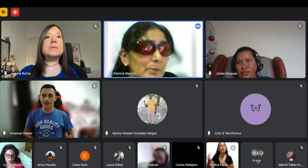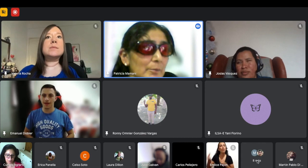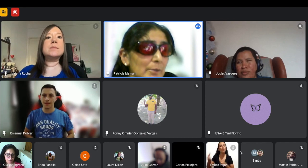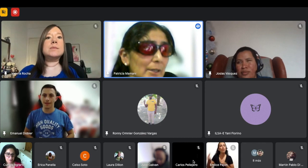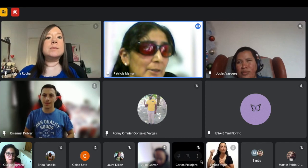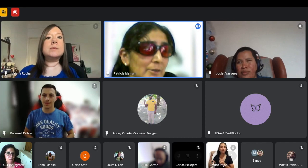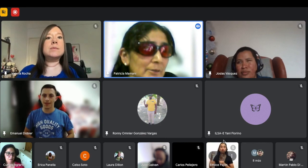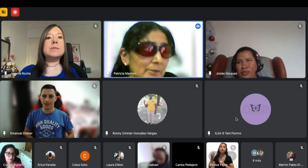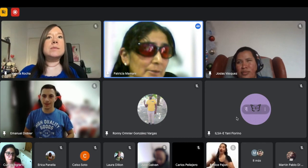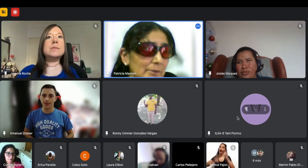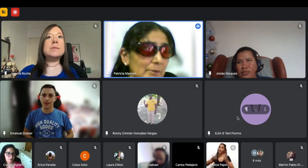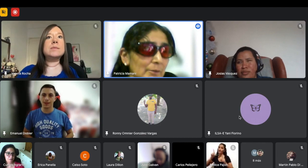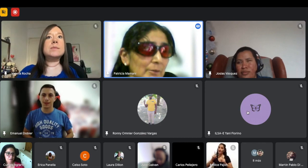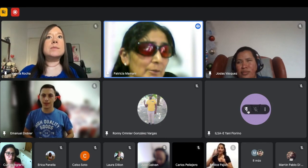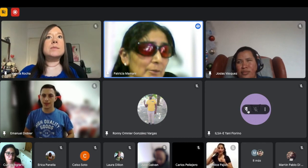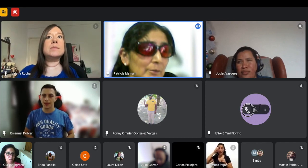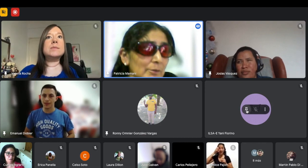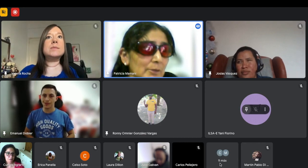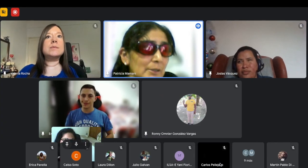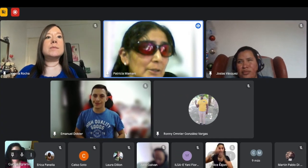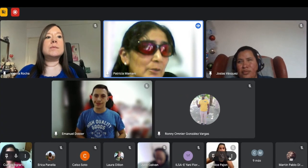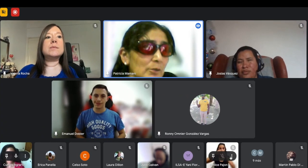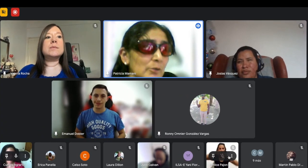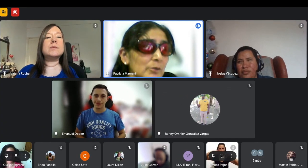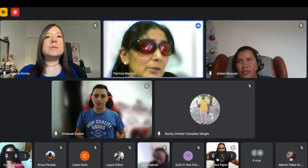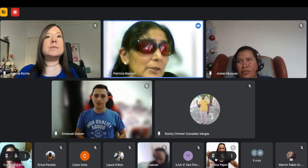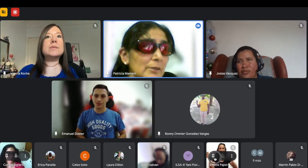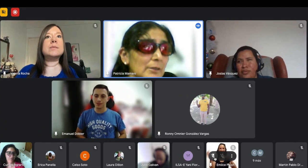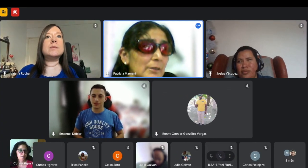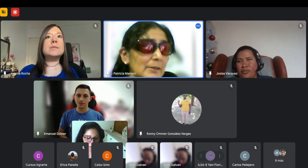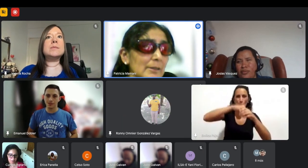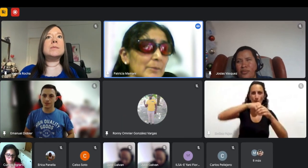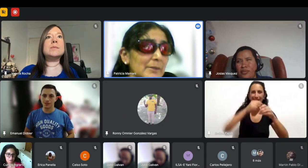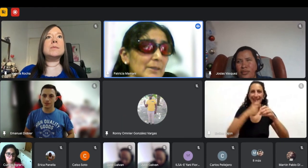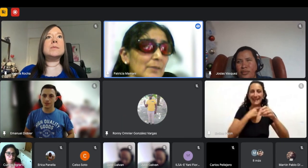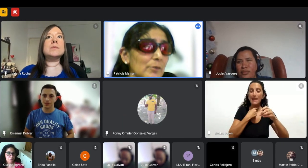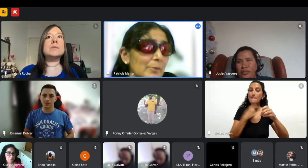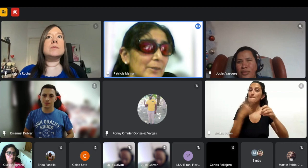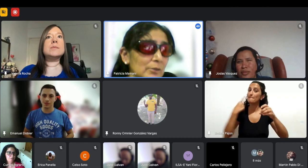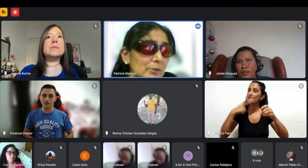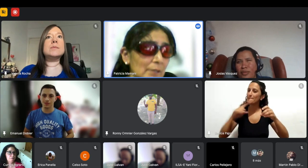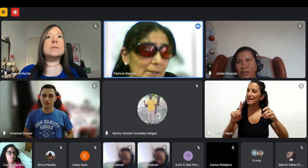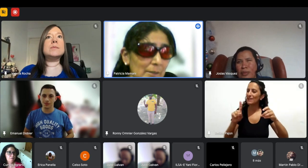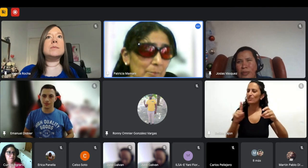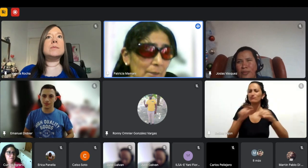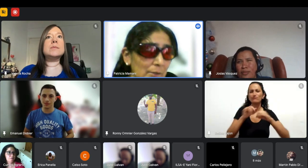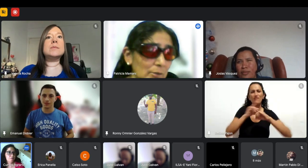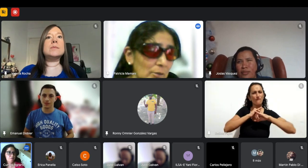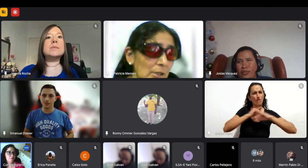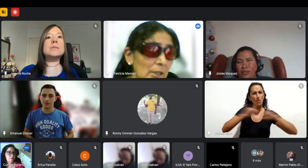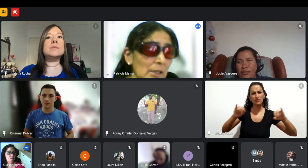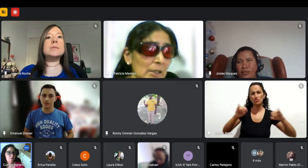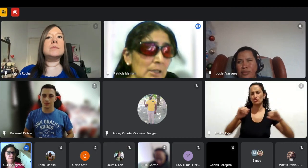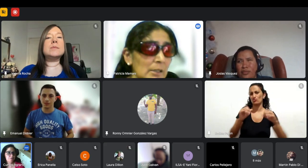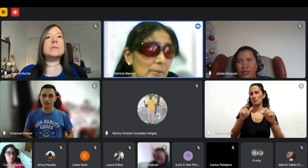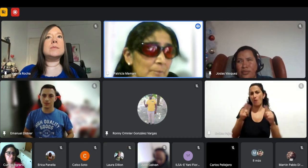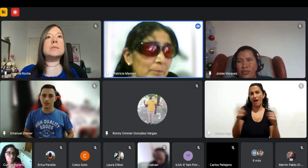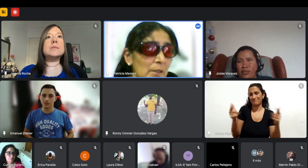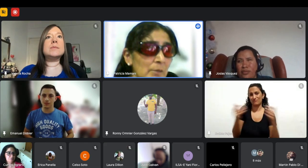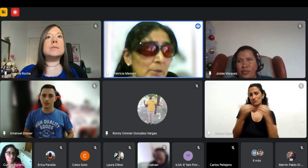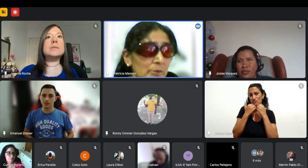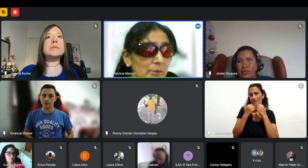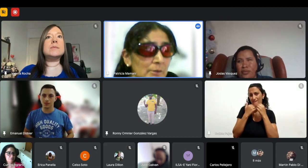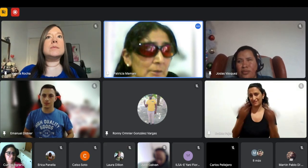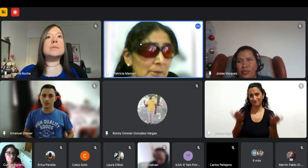incluir pero por ahí no es no no tienen o no tienen demasiada información al respecto y